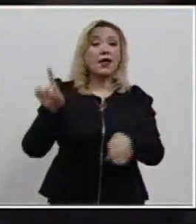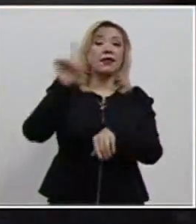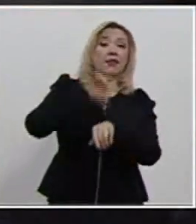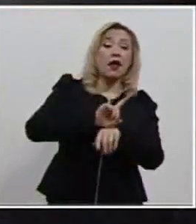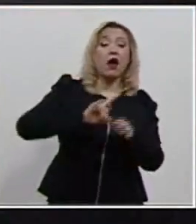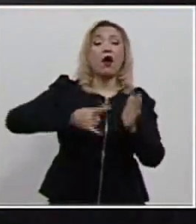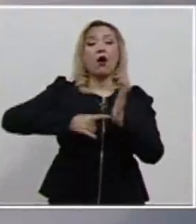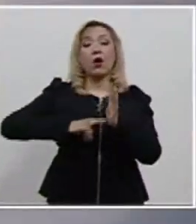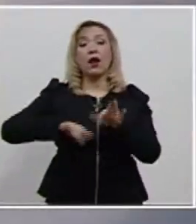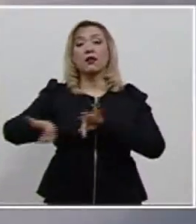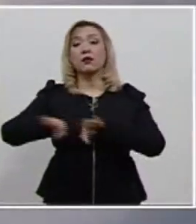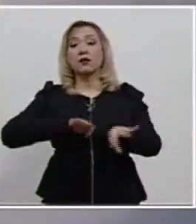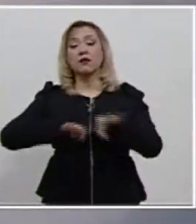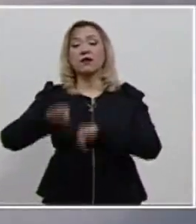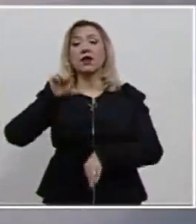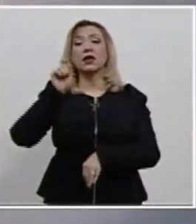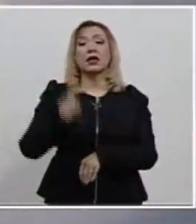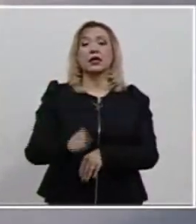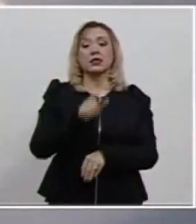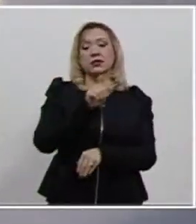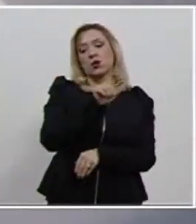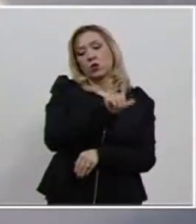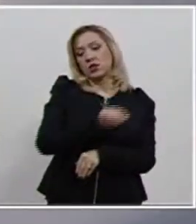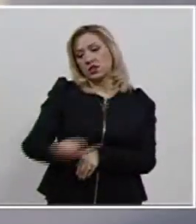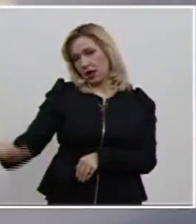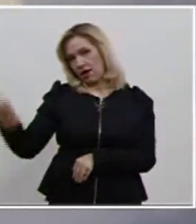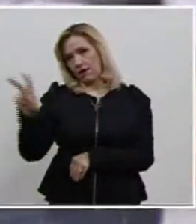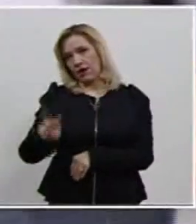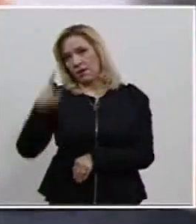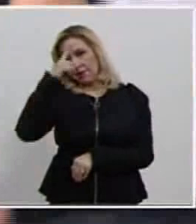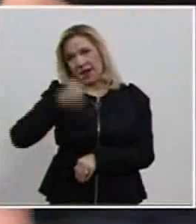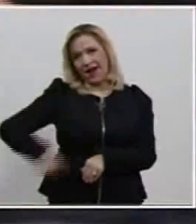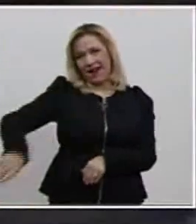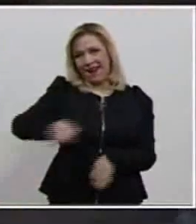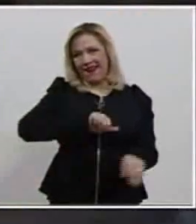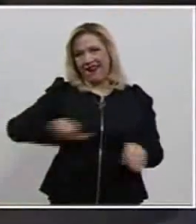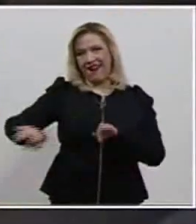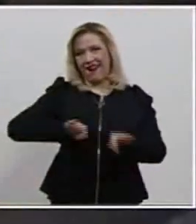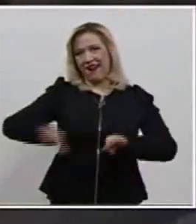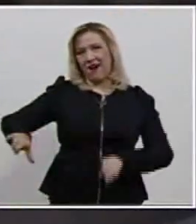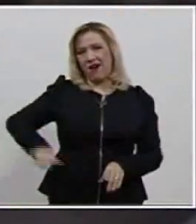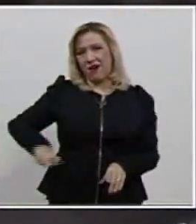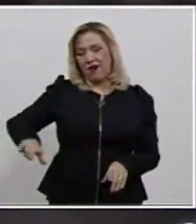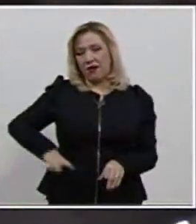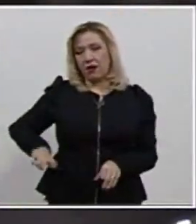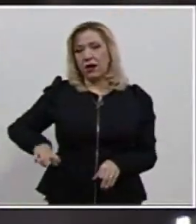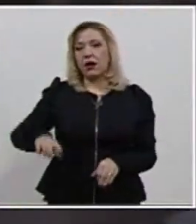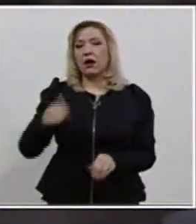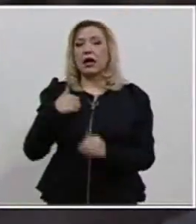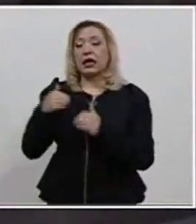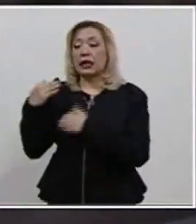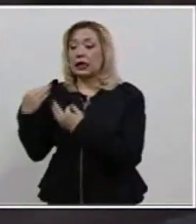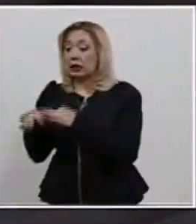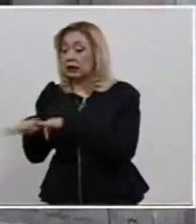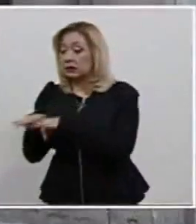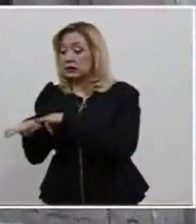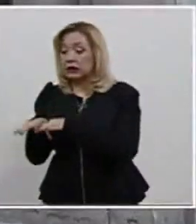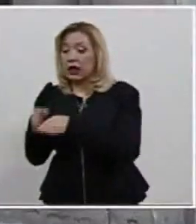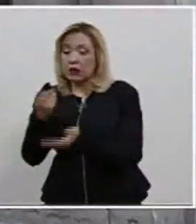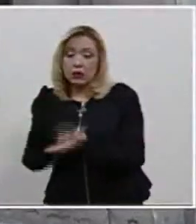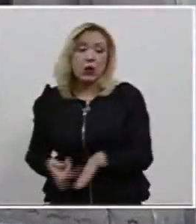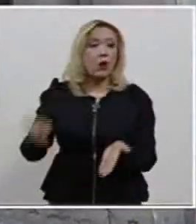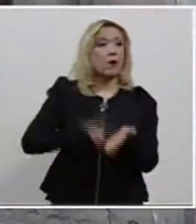considerados como hábiles de aquellas personas servidoras públicas que, sin separarse del cargo, aspiren a una